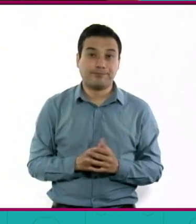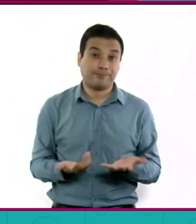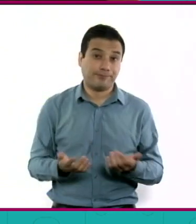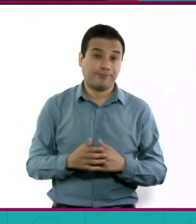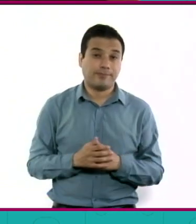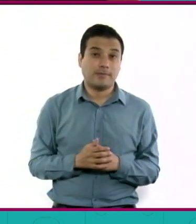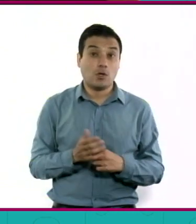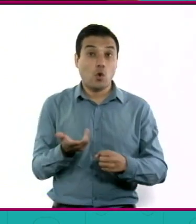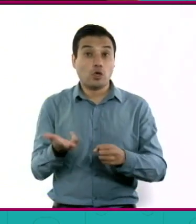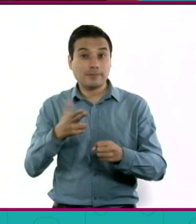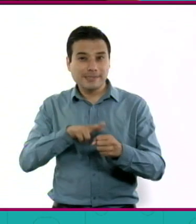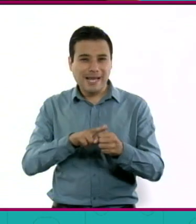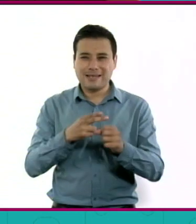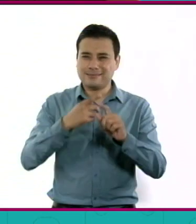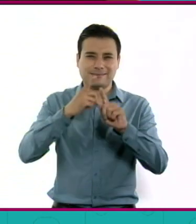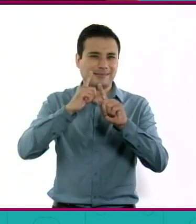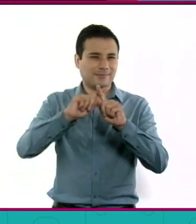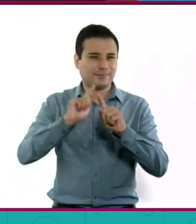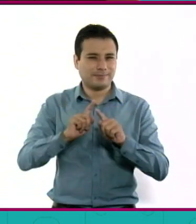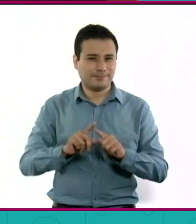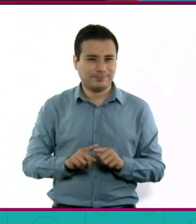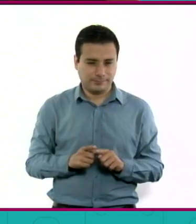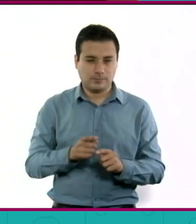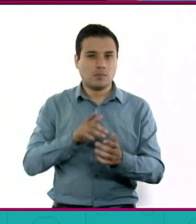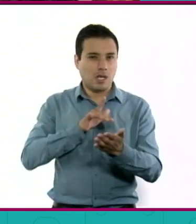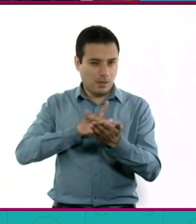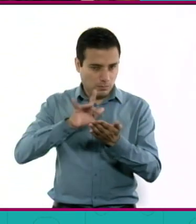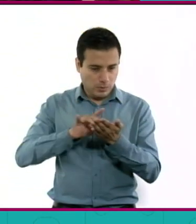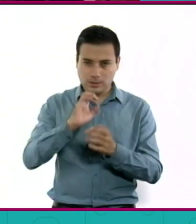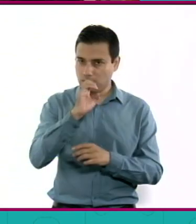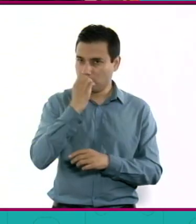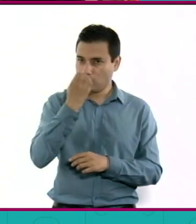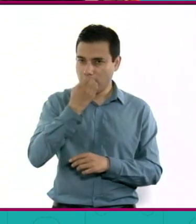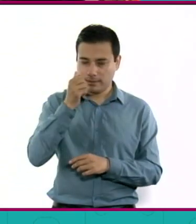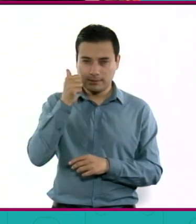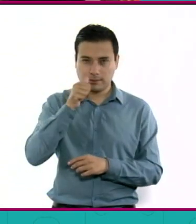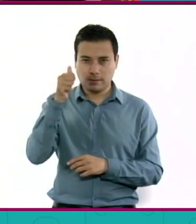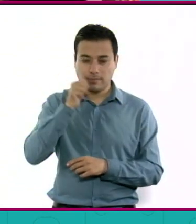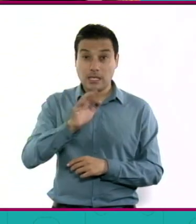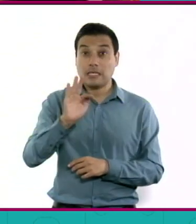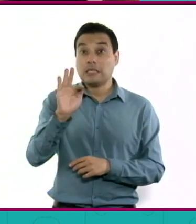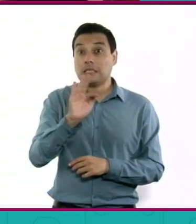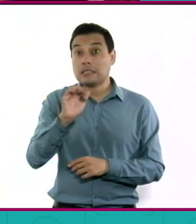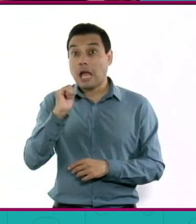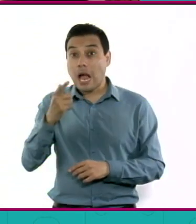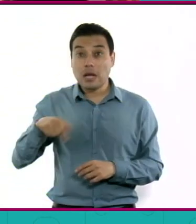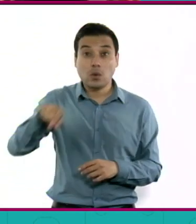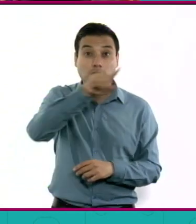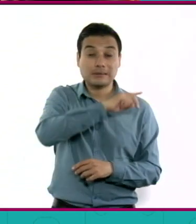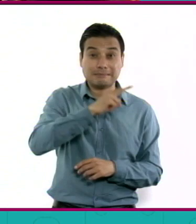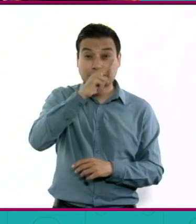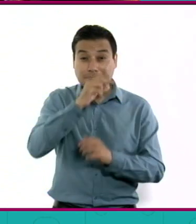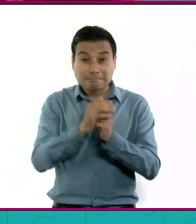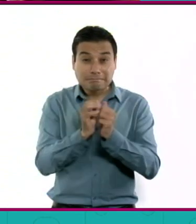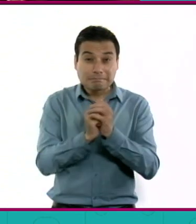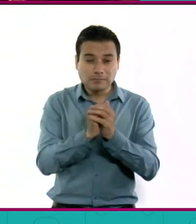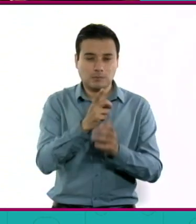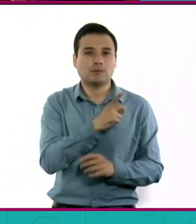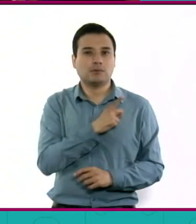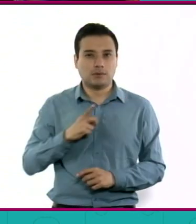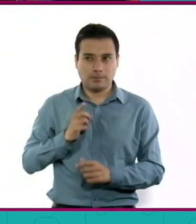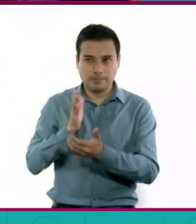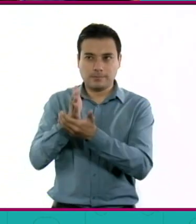también nos acompaña como siempre al sector educativo y si algo nos preocupa hay que acudir y no esperarnos,